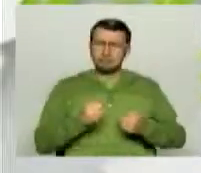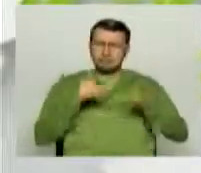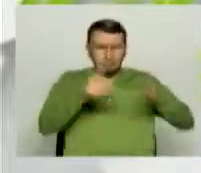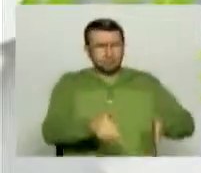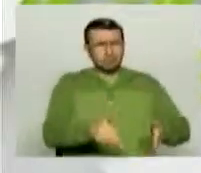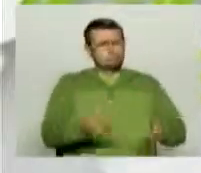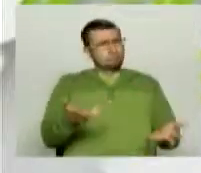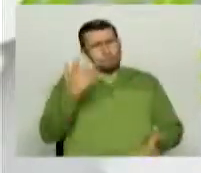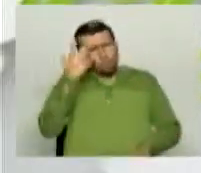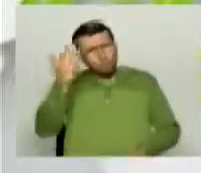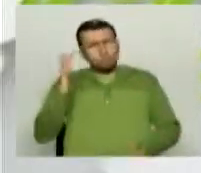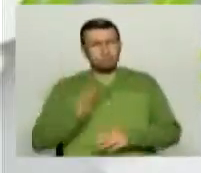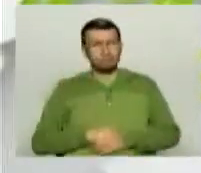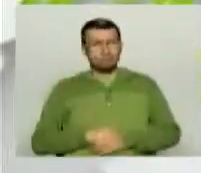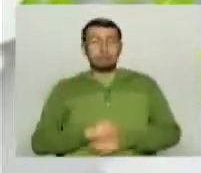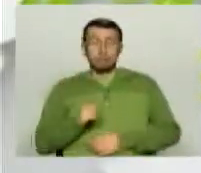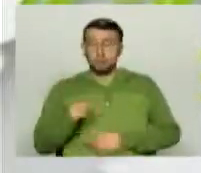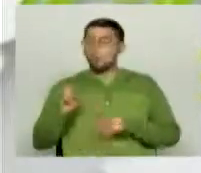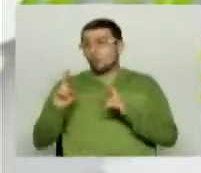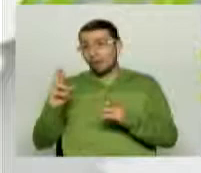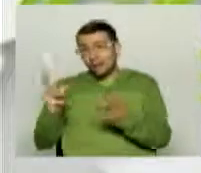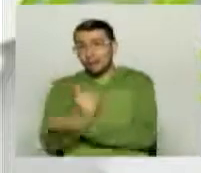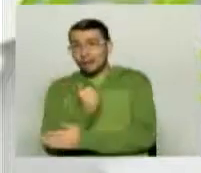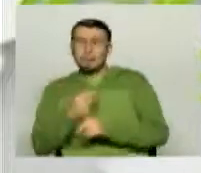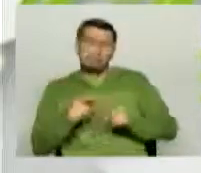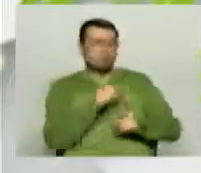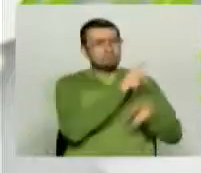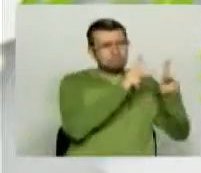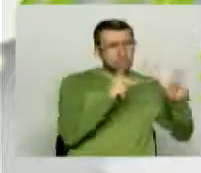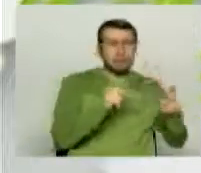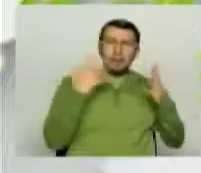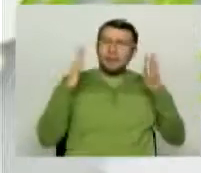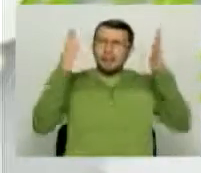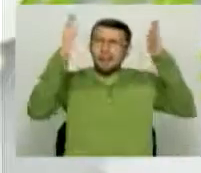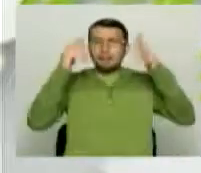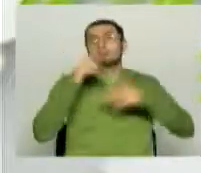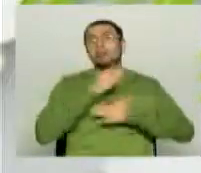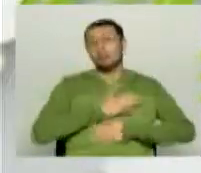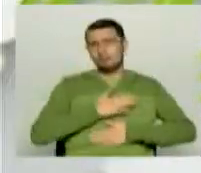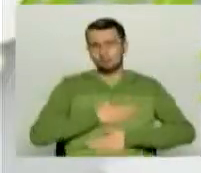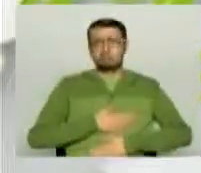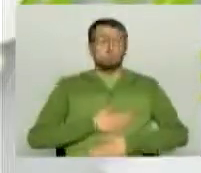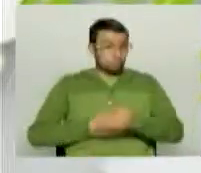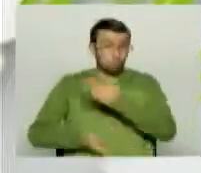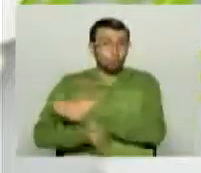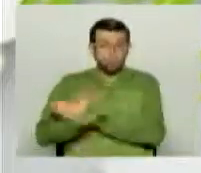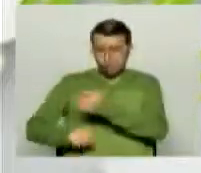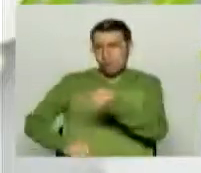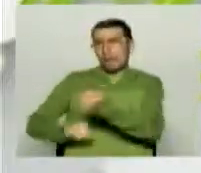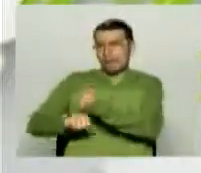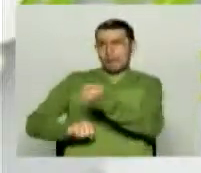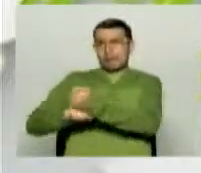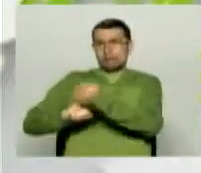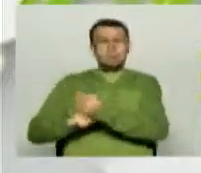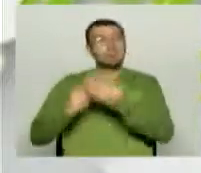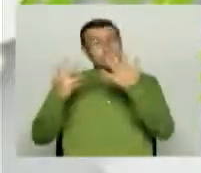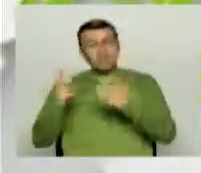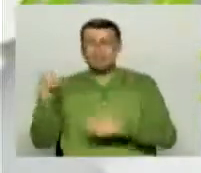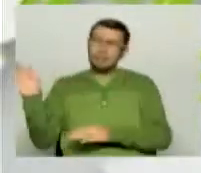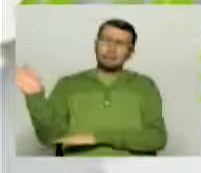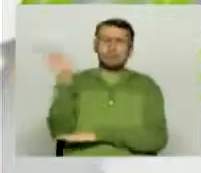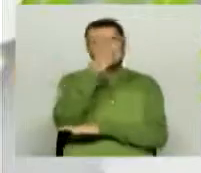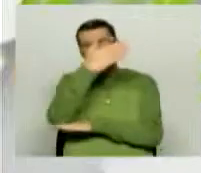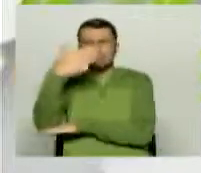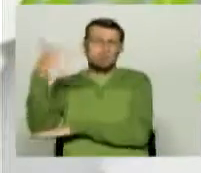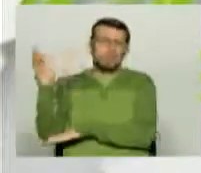esperemos que Colombia pueda seguir avanzando, que la gente la siga respaldando, porque uno ve que el colorido en las avenidas,